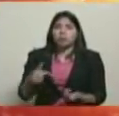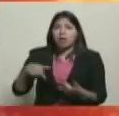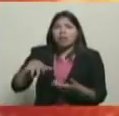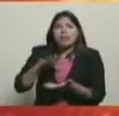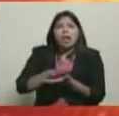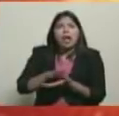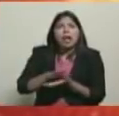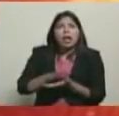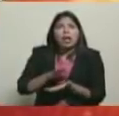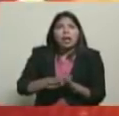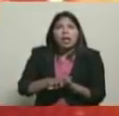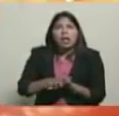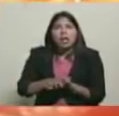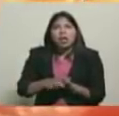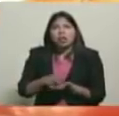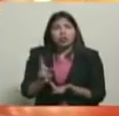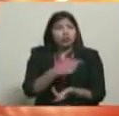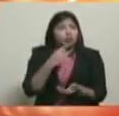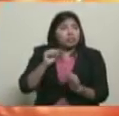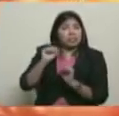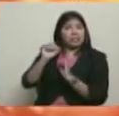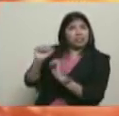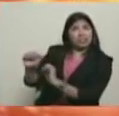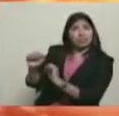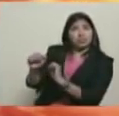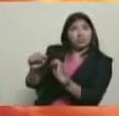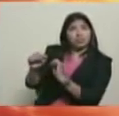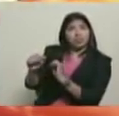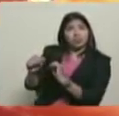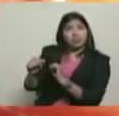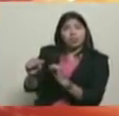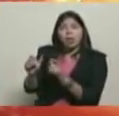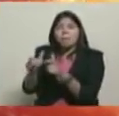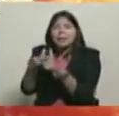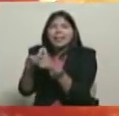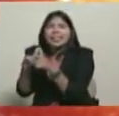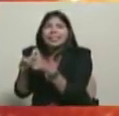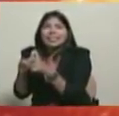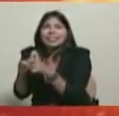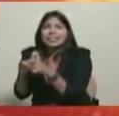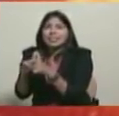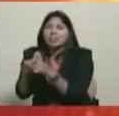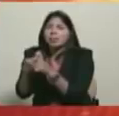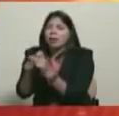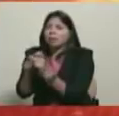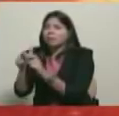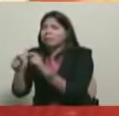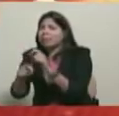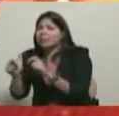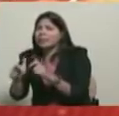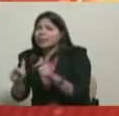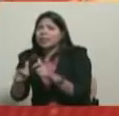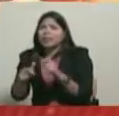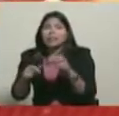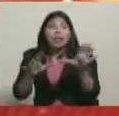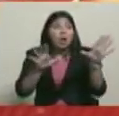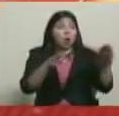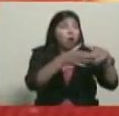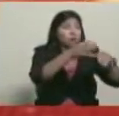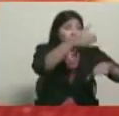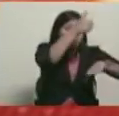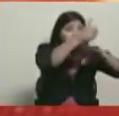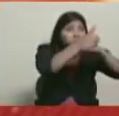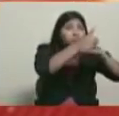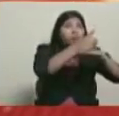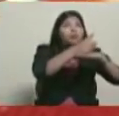que hay un repudio absoluto a la acción de una pequeñísima fracción de la Fuerza Armada Nacional Bolivariana y del